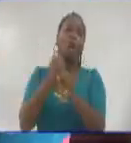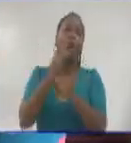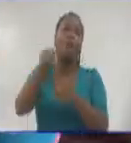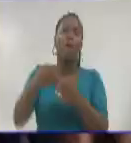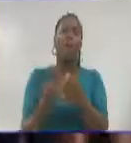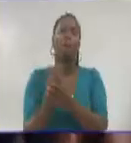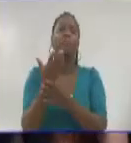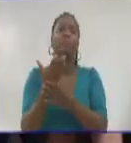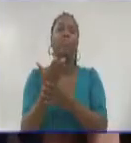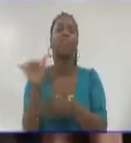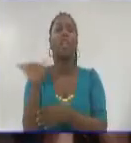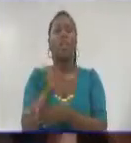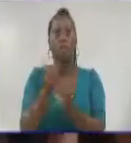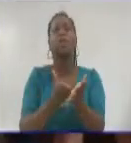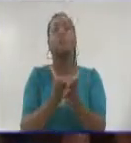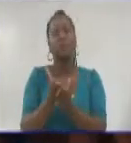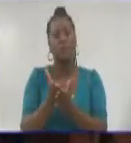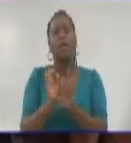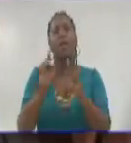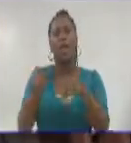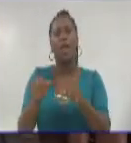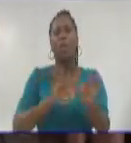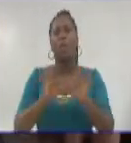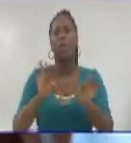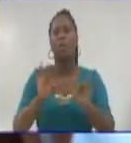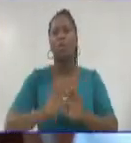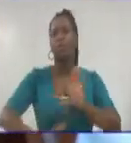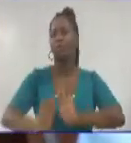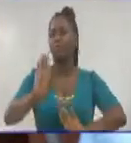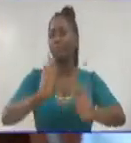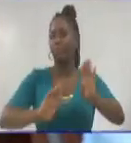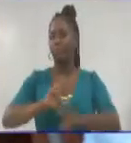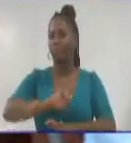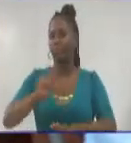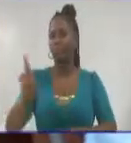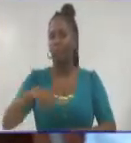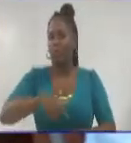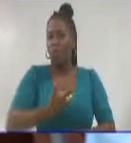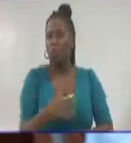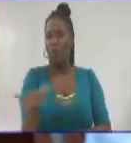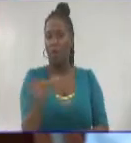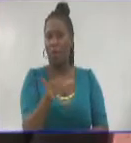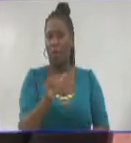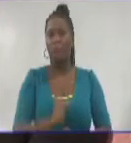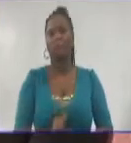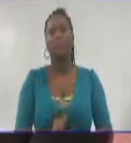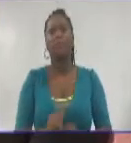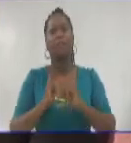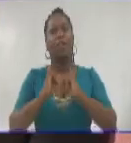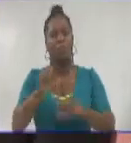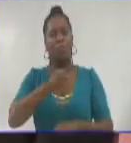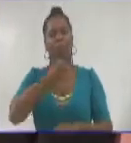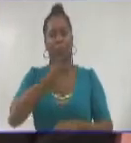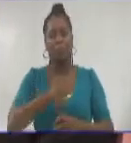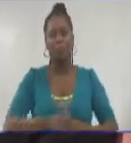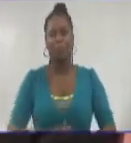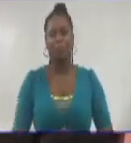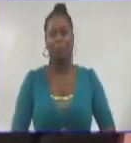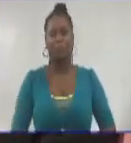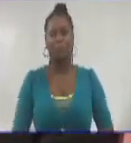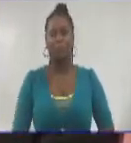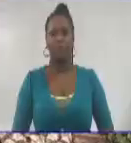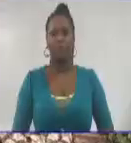ratificó la voluntad de seguir al lado de la revolución y la cultura. Rolando Legra y José Ignacio Rodríguez, Sistema